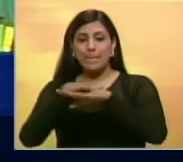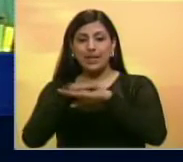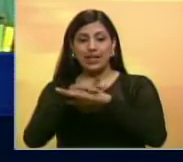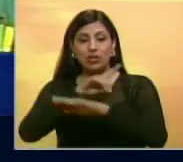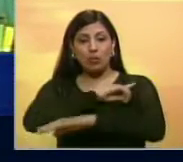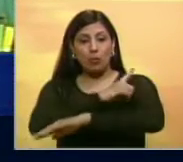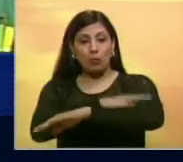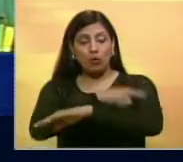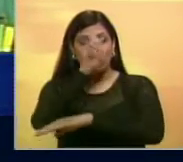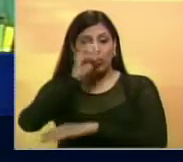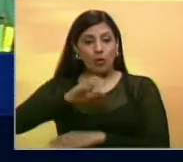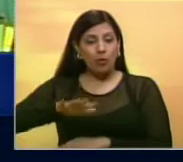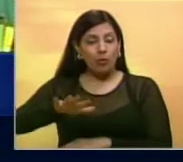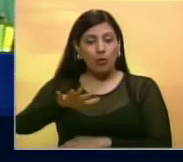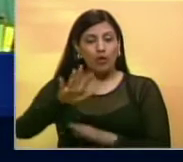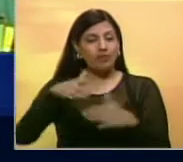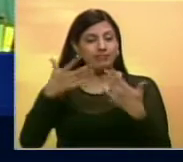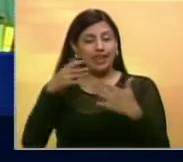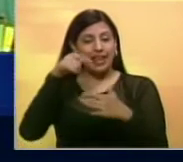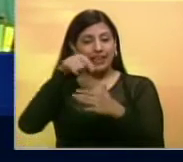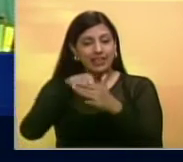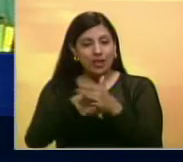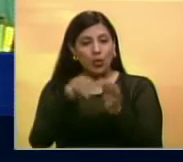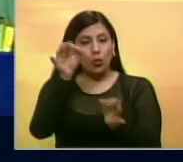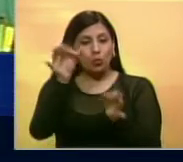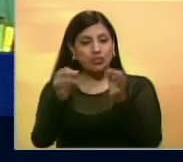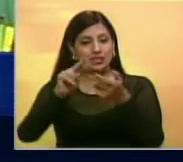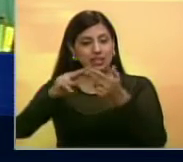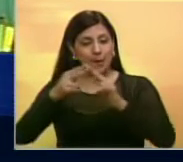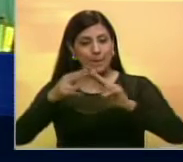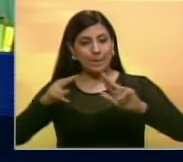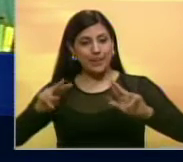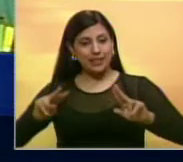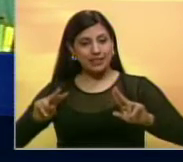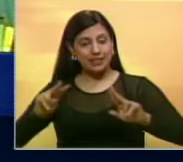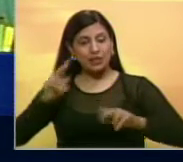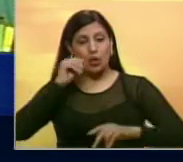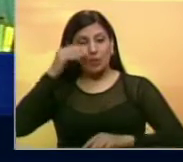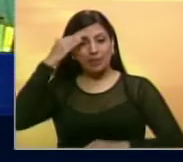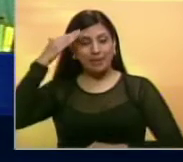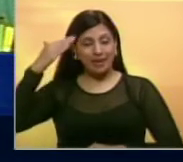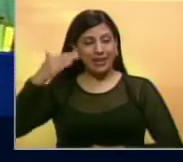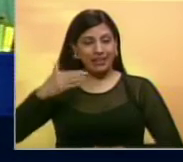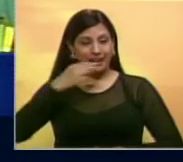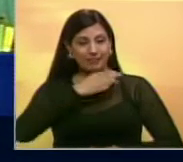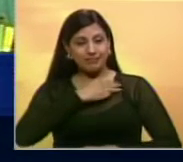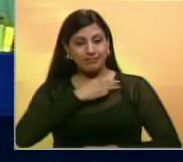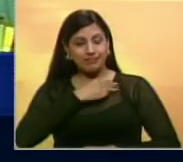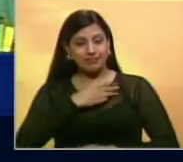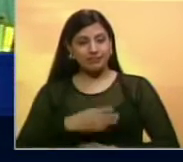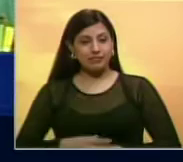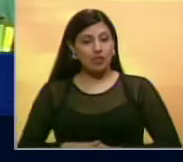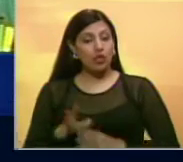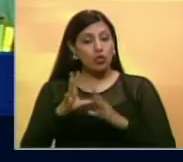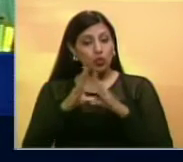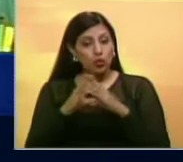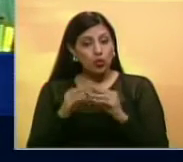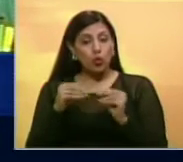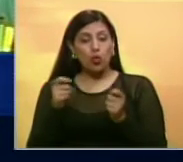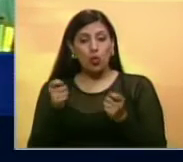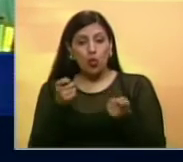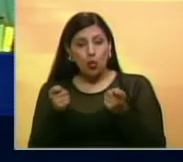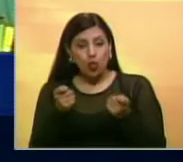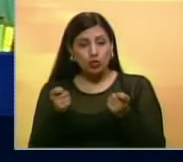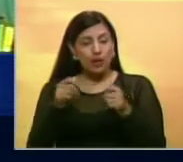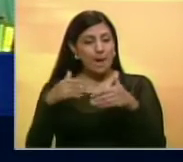de Interior, Justicia y Paz, Mayor General González López, que tome todas las